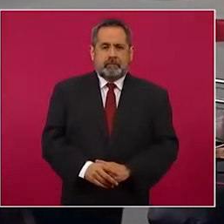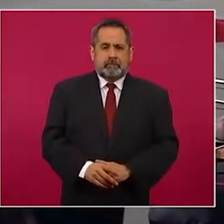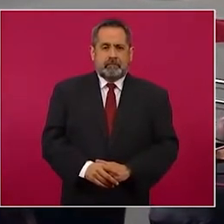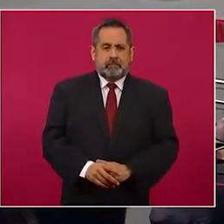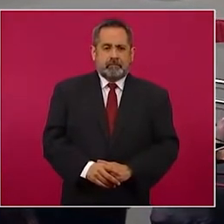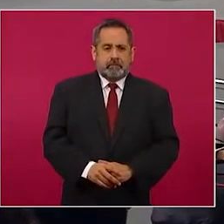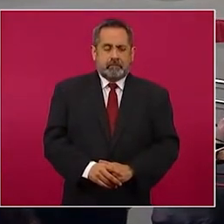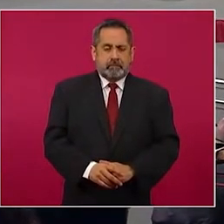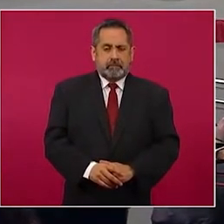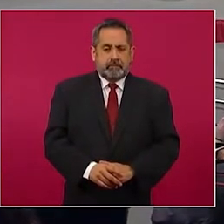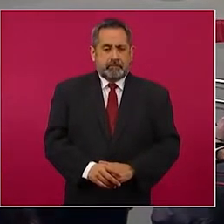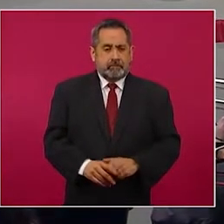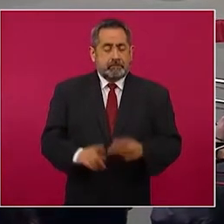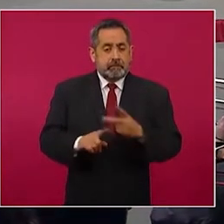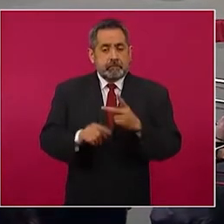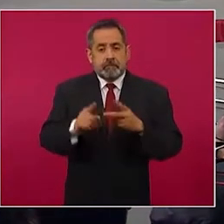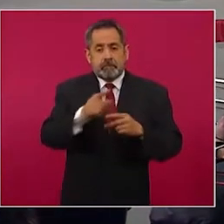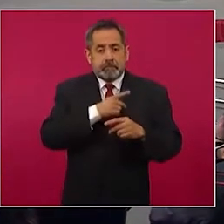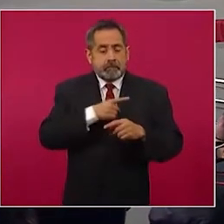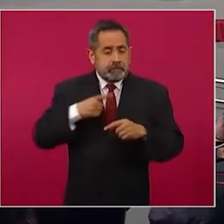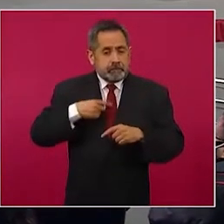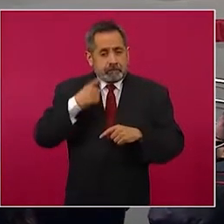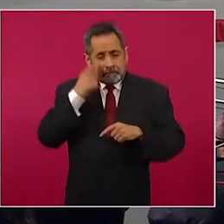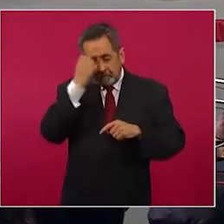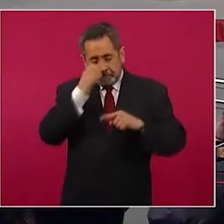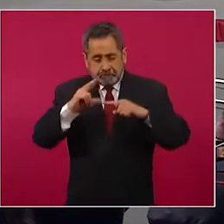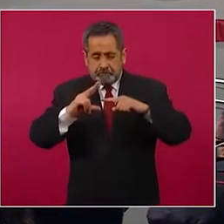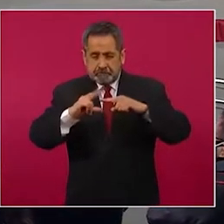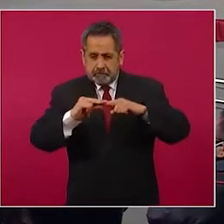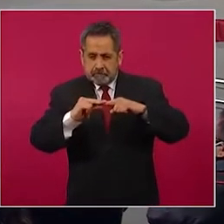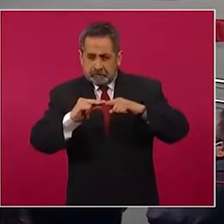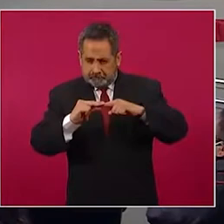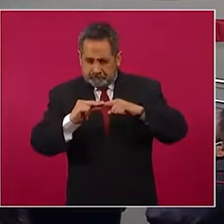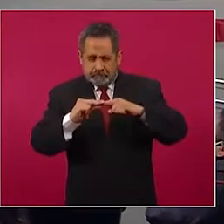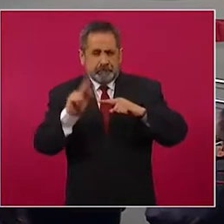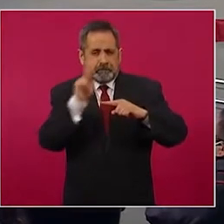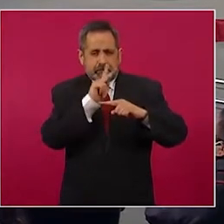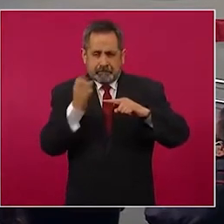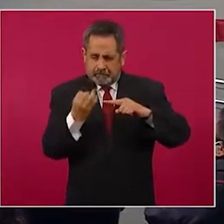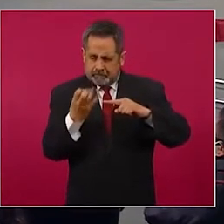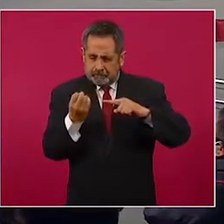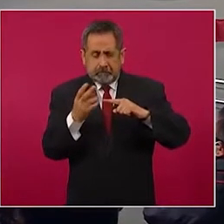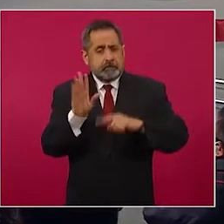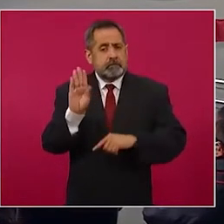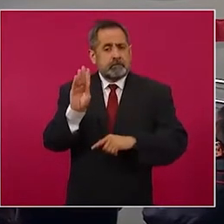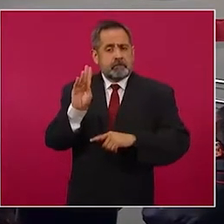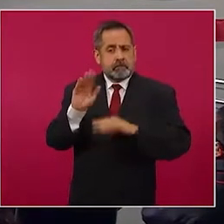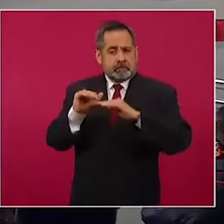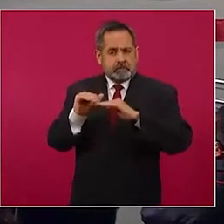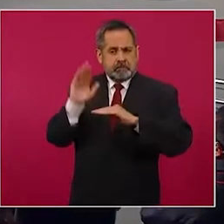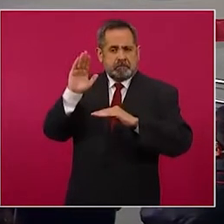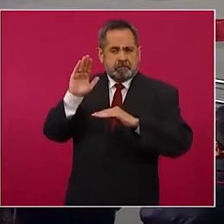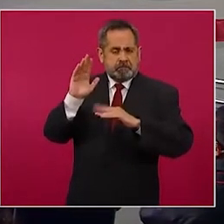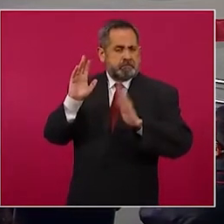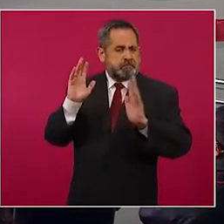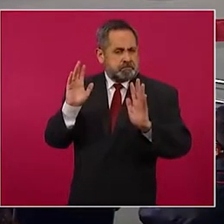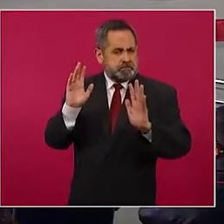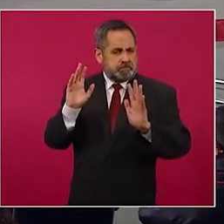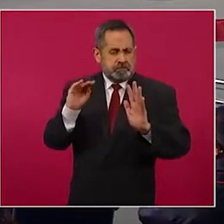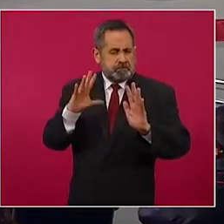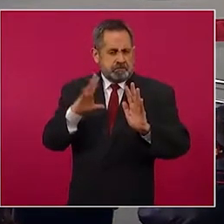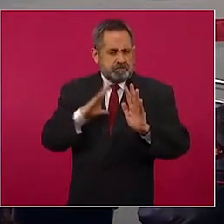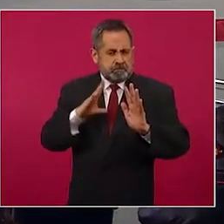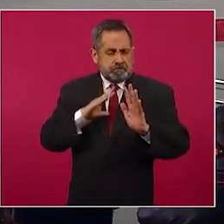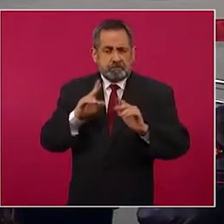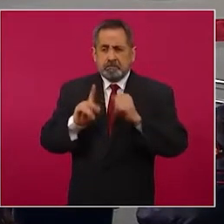chéquense la oxigenación y si esta es normal, por arriba de 90, no presentan